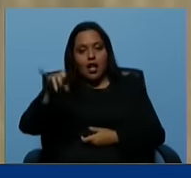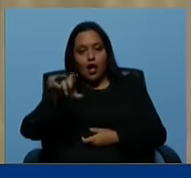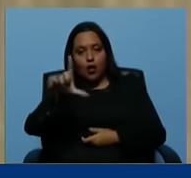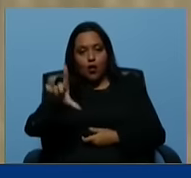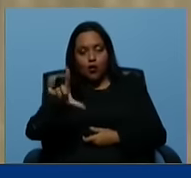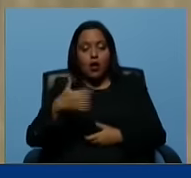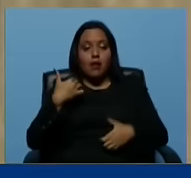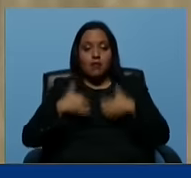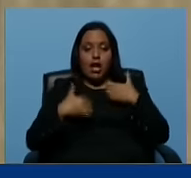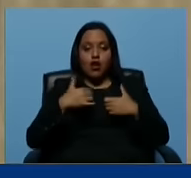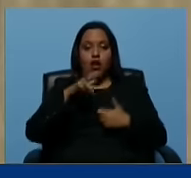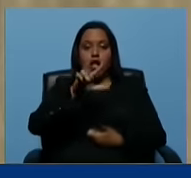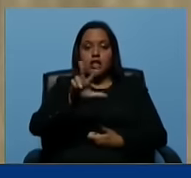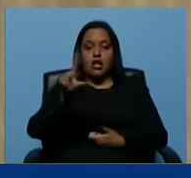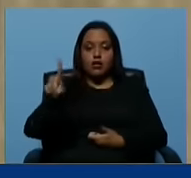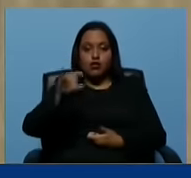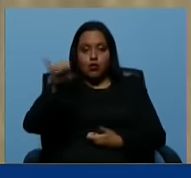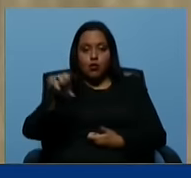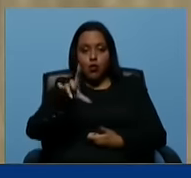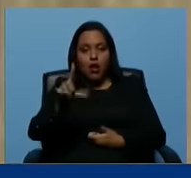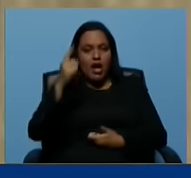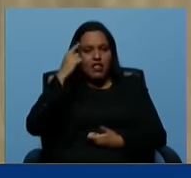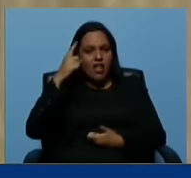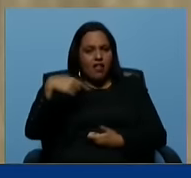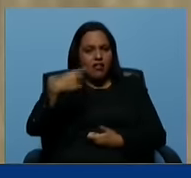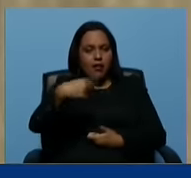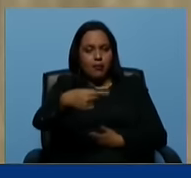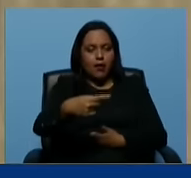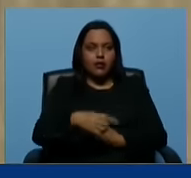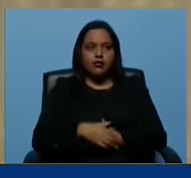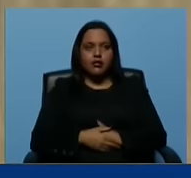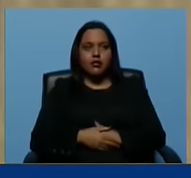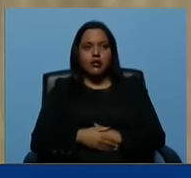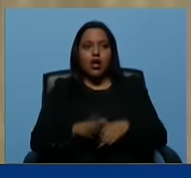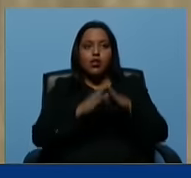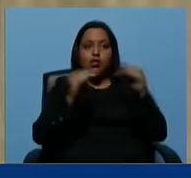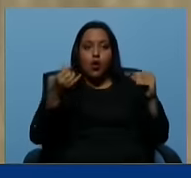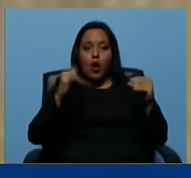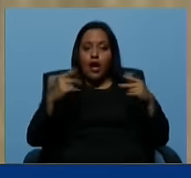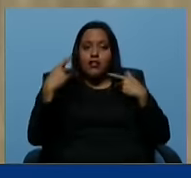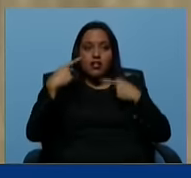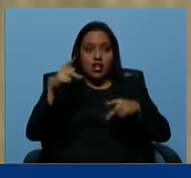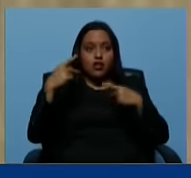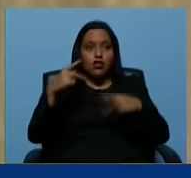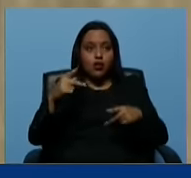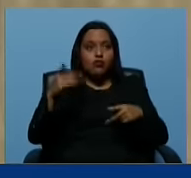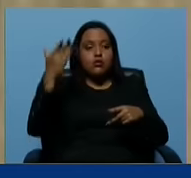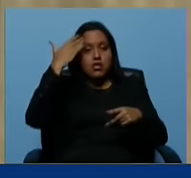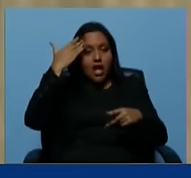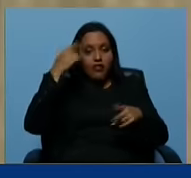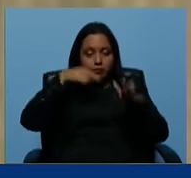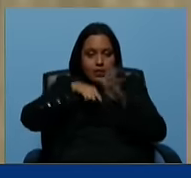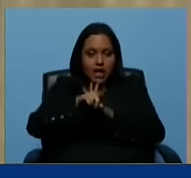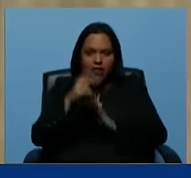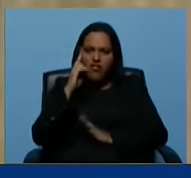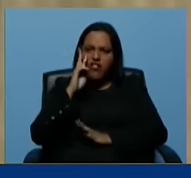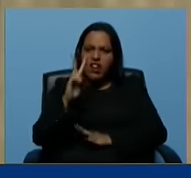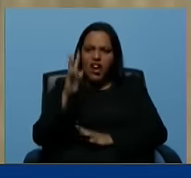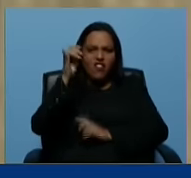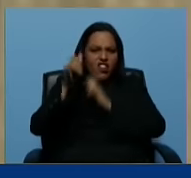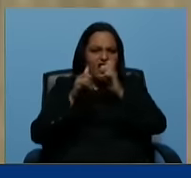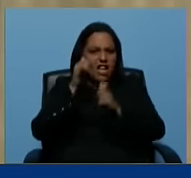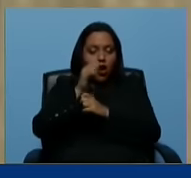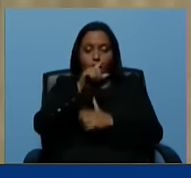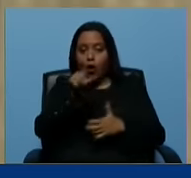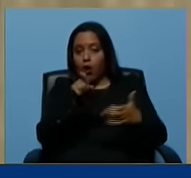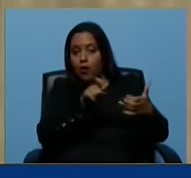31 de julio y días subsecuentes. Todo el que tiene TikTok sabe que se metía y veía en vivo